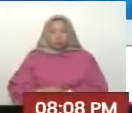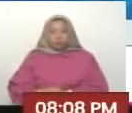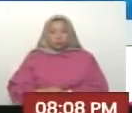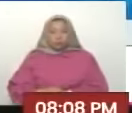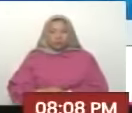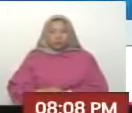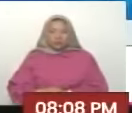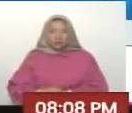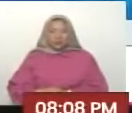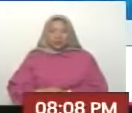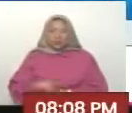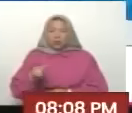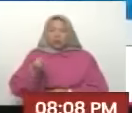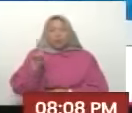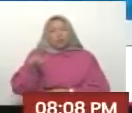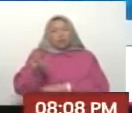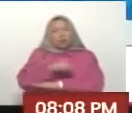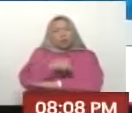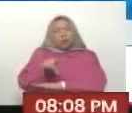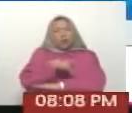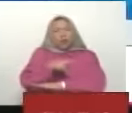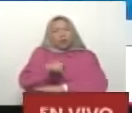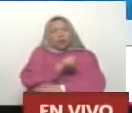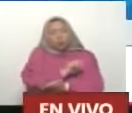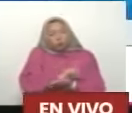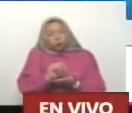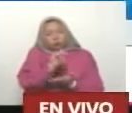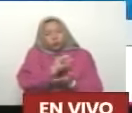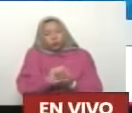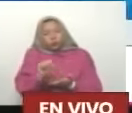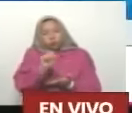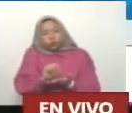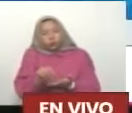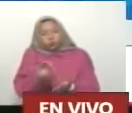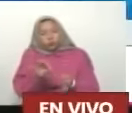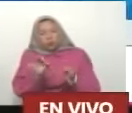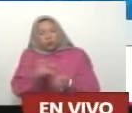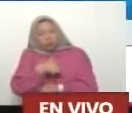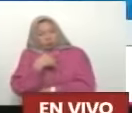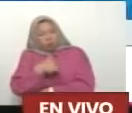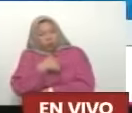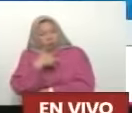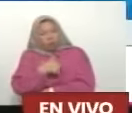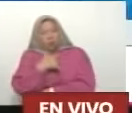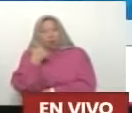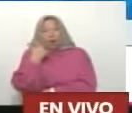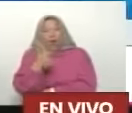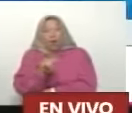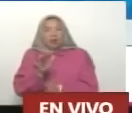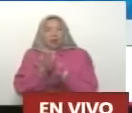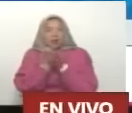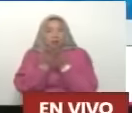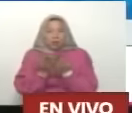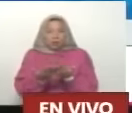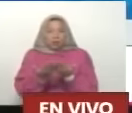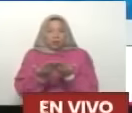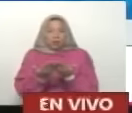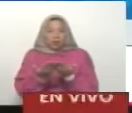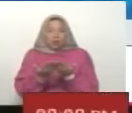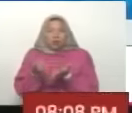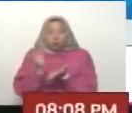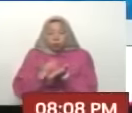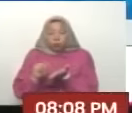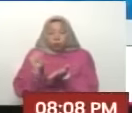Además Un estilo poético Bonito Un estilo emocionante Yo siempre digo eso Cuando estábamos